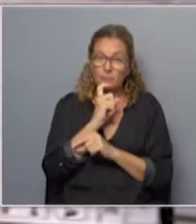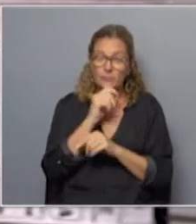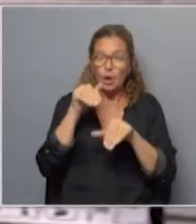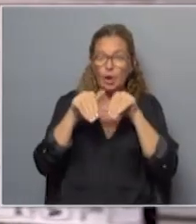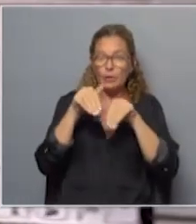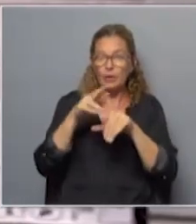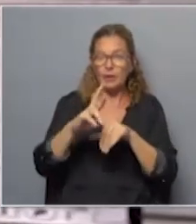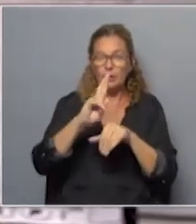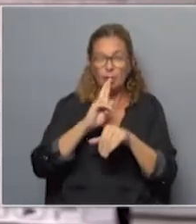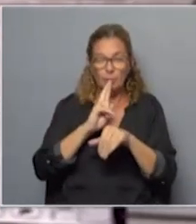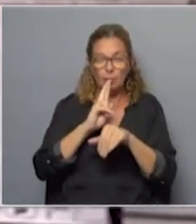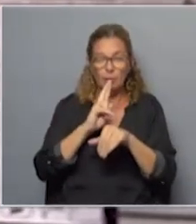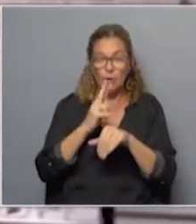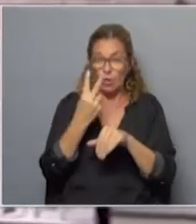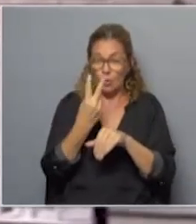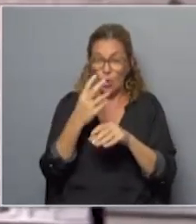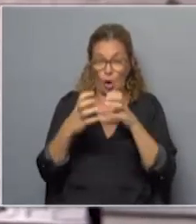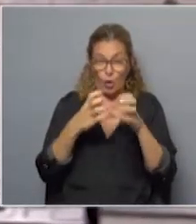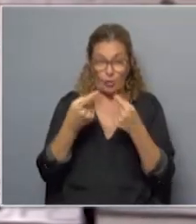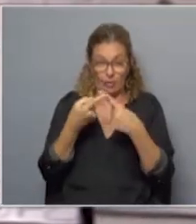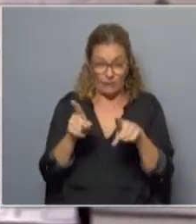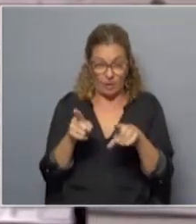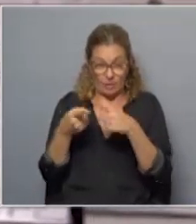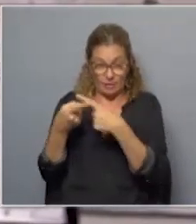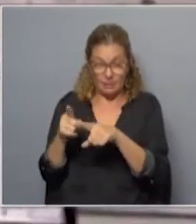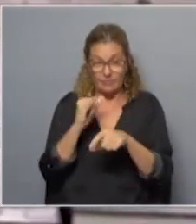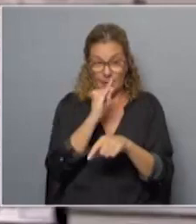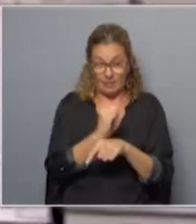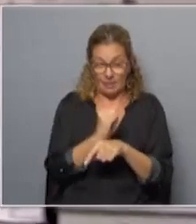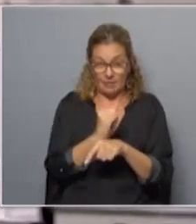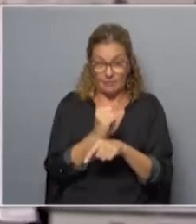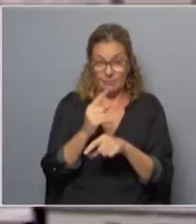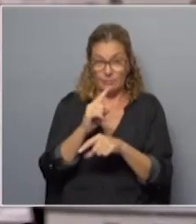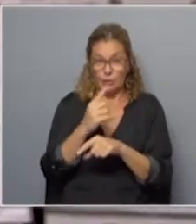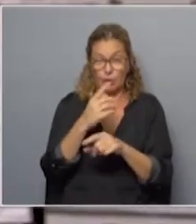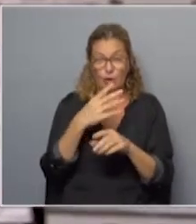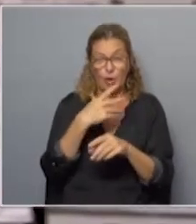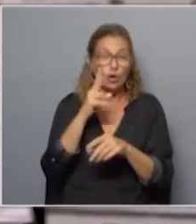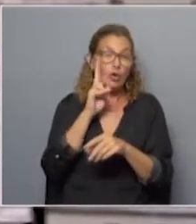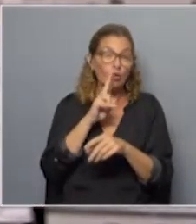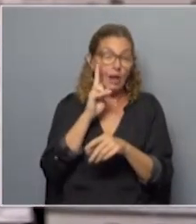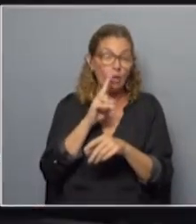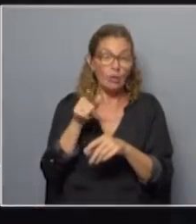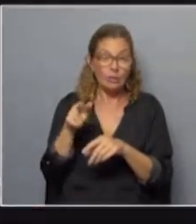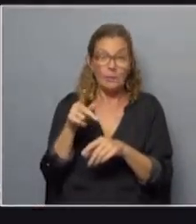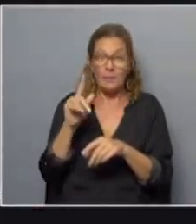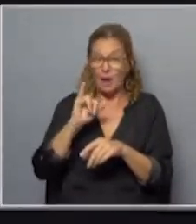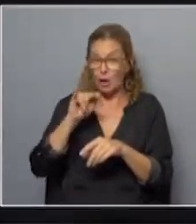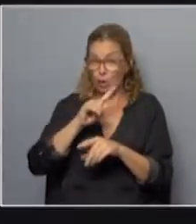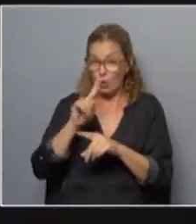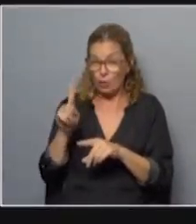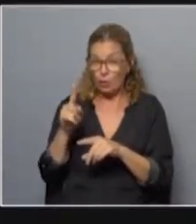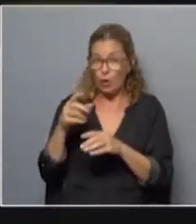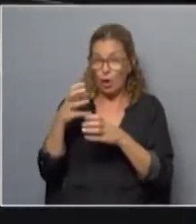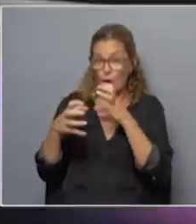corte resolvió que tuvieran dos colores distintos, para el sí, el color rosado, y para el no, el